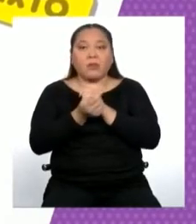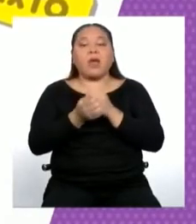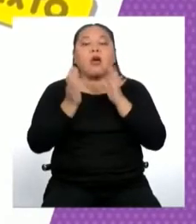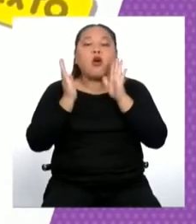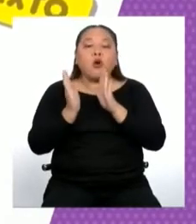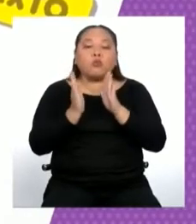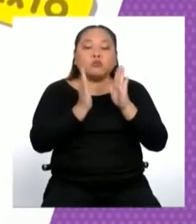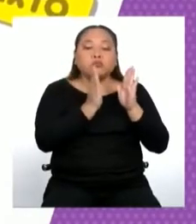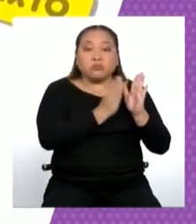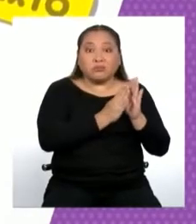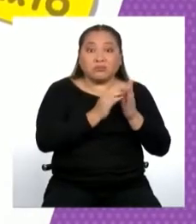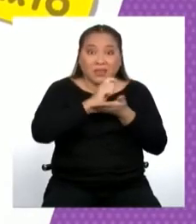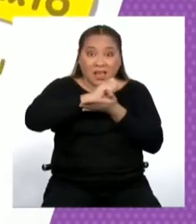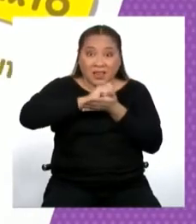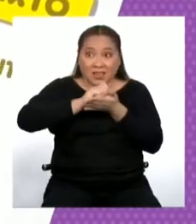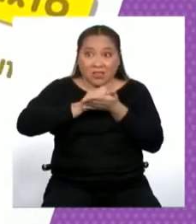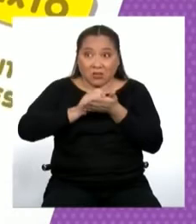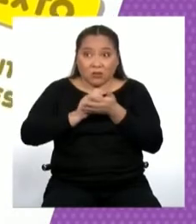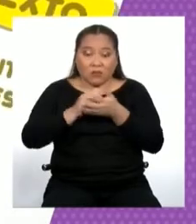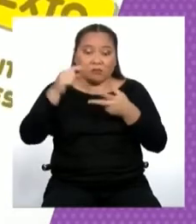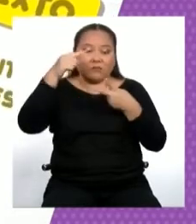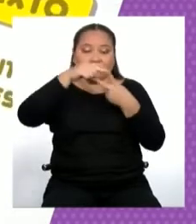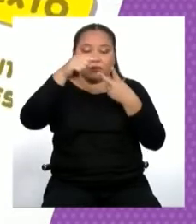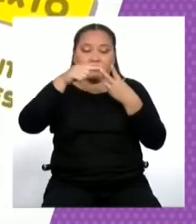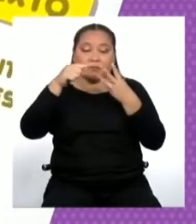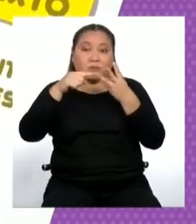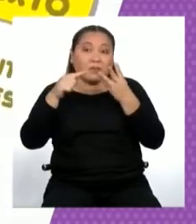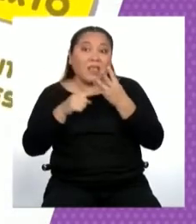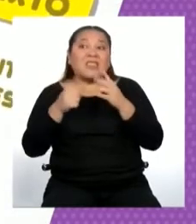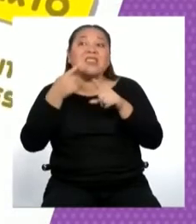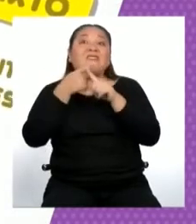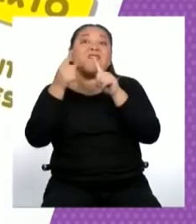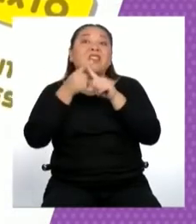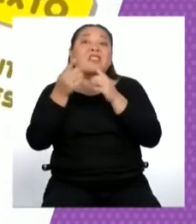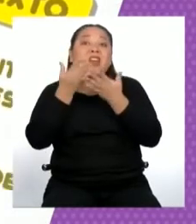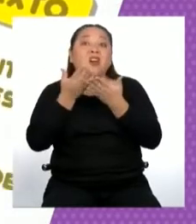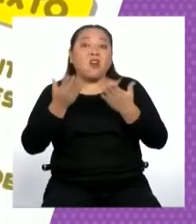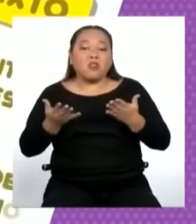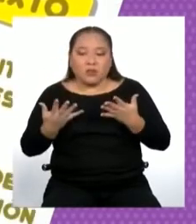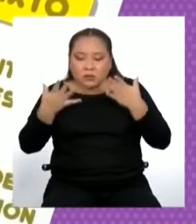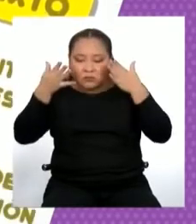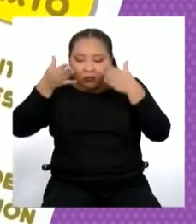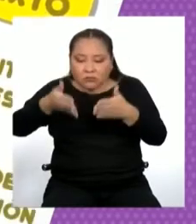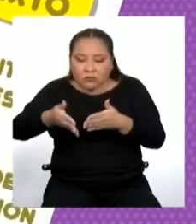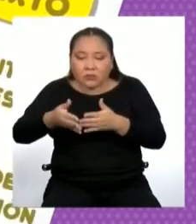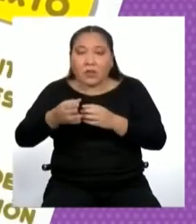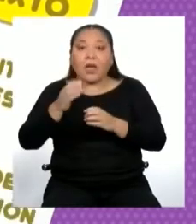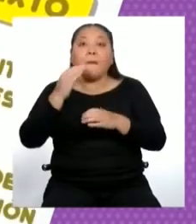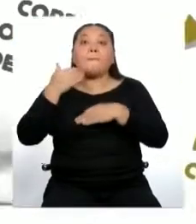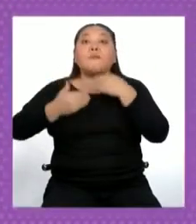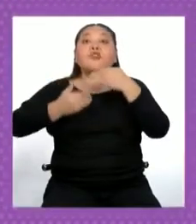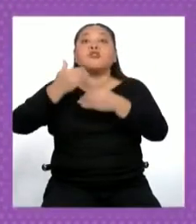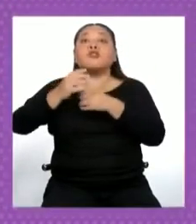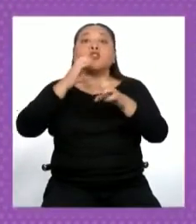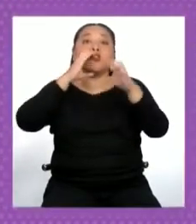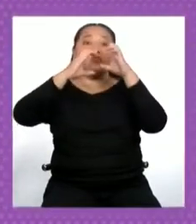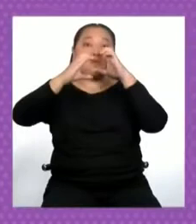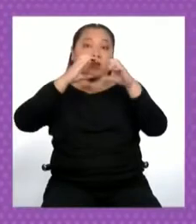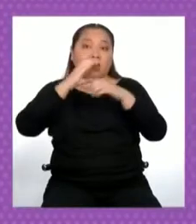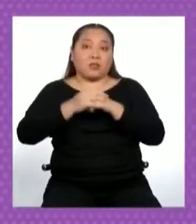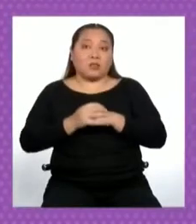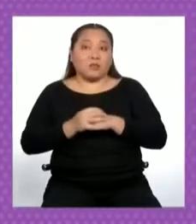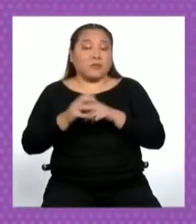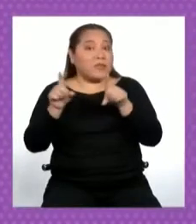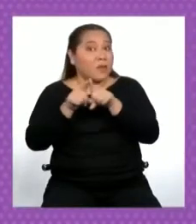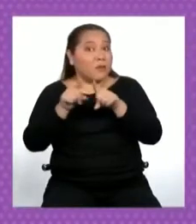un texto, tomando en cuenta los diferentes factores y elementos que intervienen en el proceso de comunicación. También